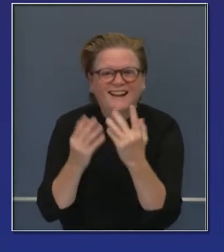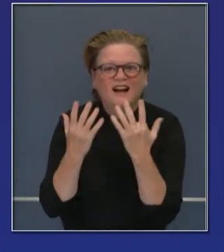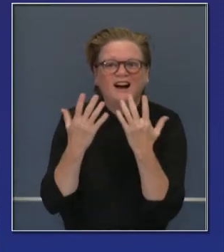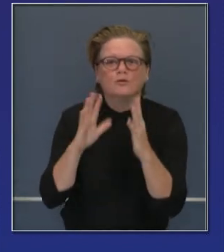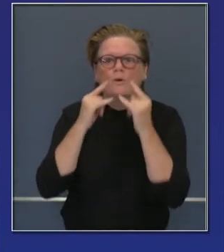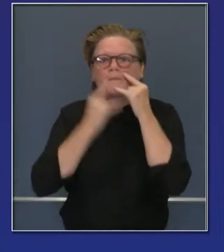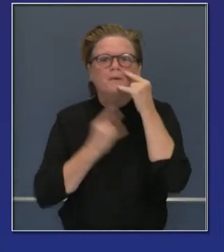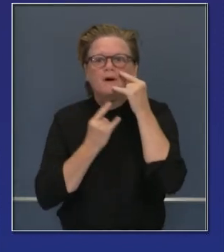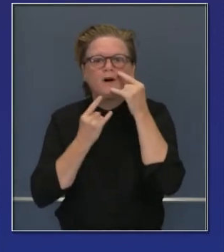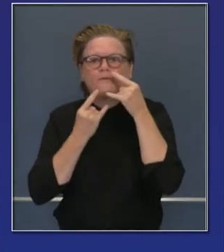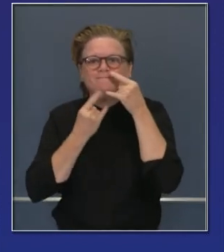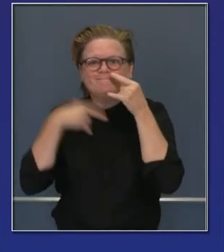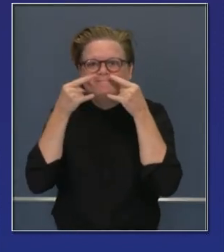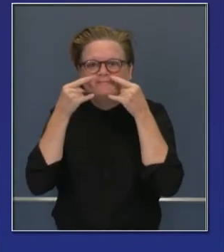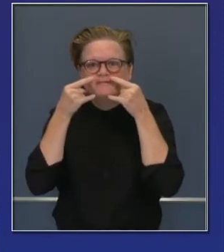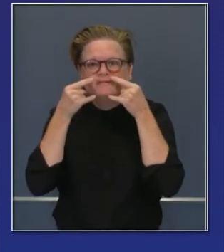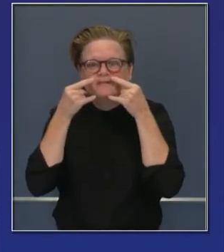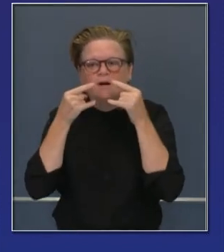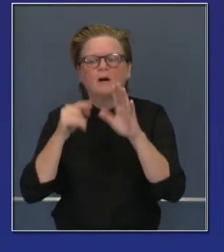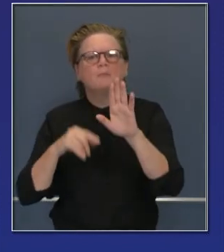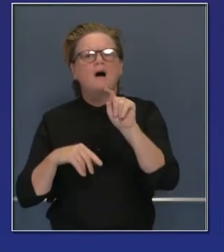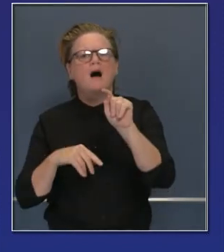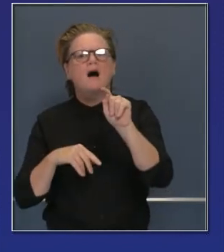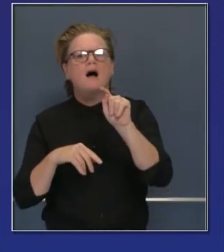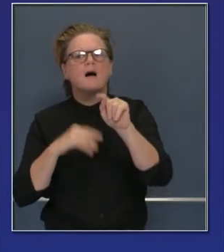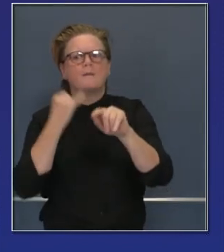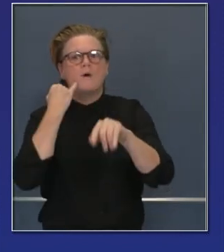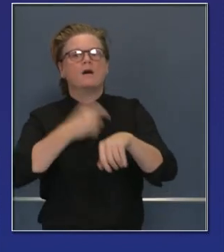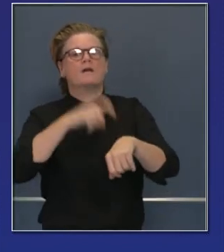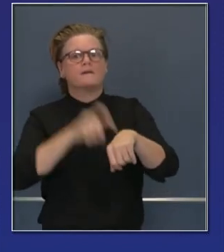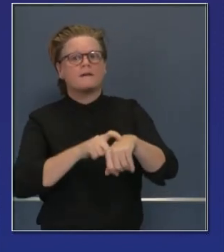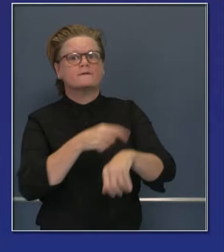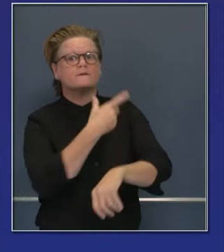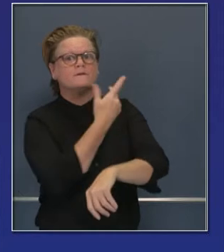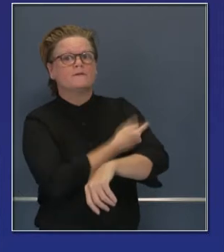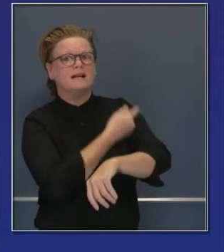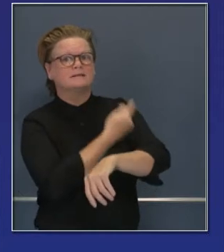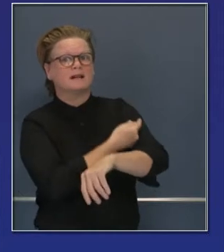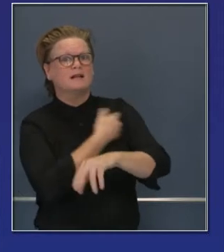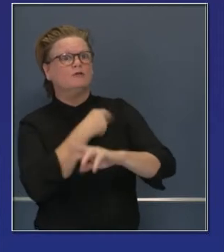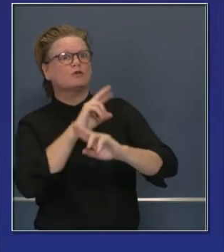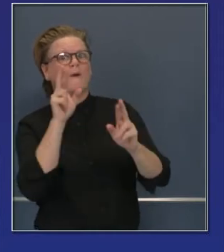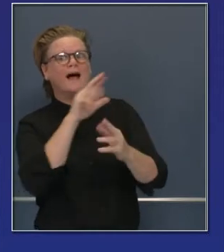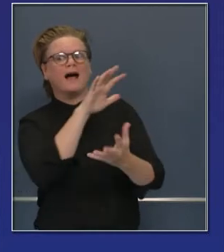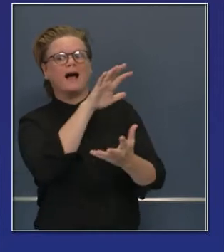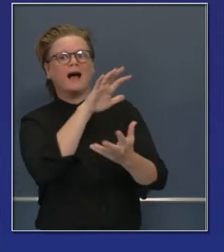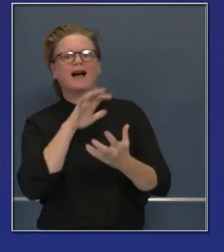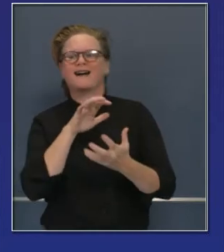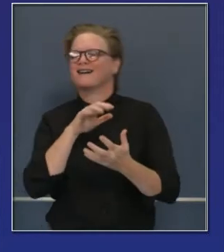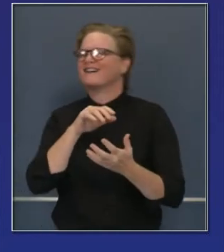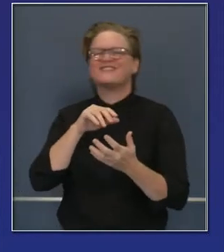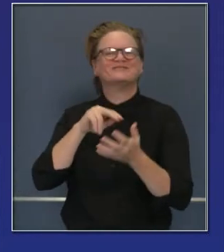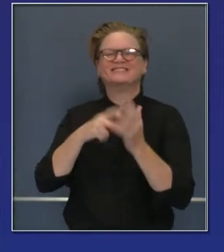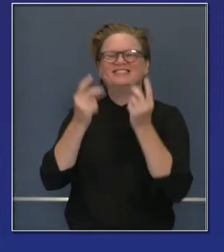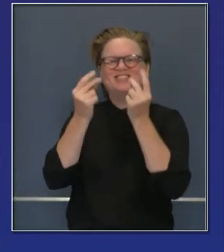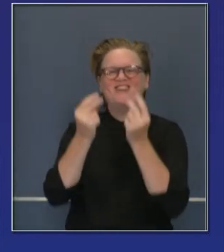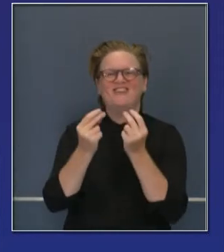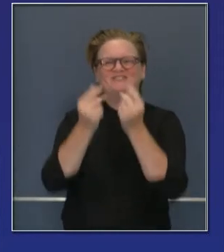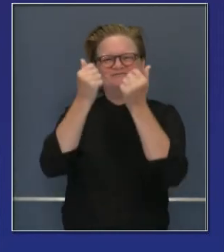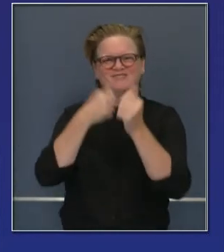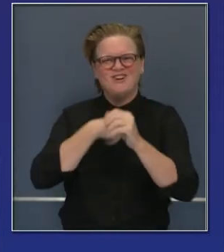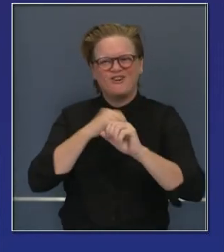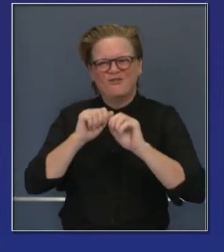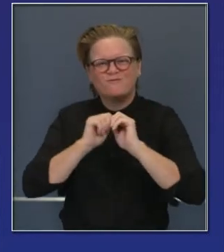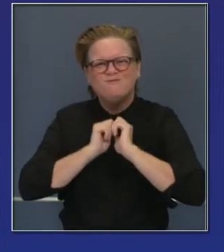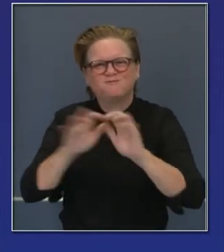las vacunas masivas probablemente no ocurrirán muy pronto. Deben